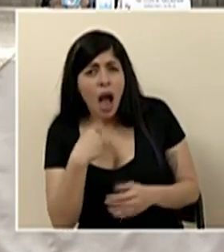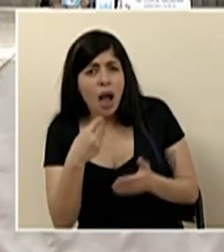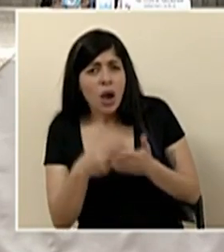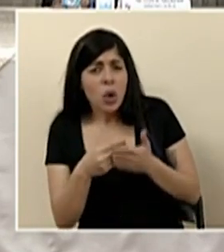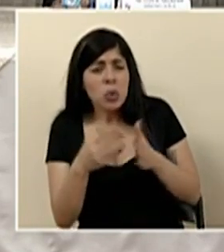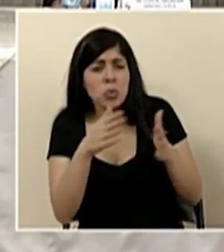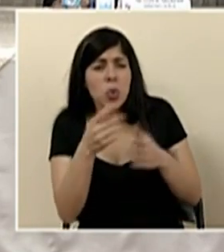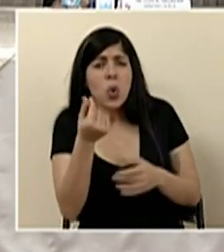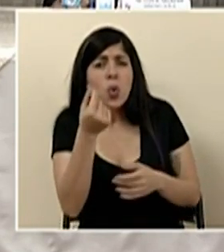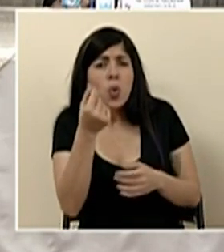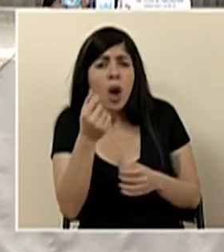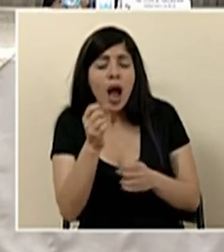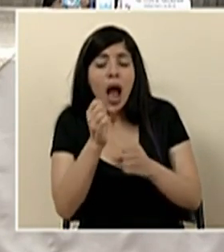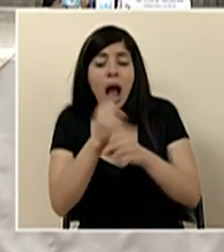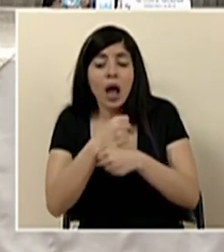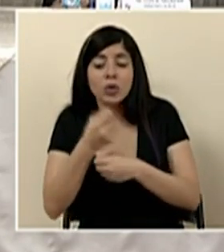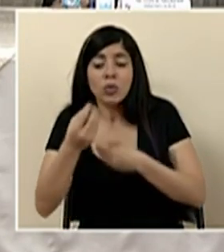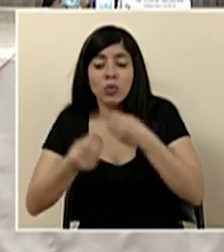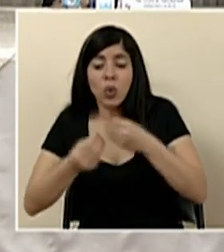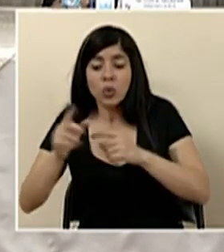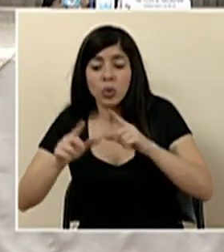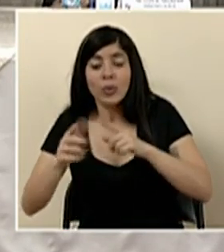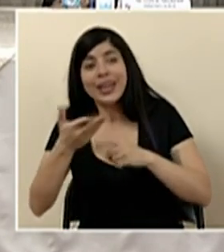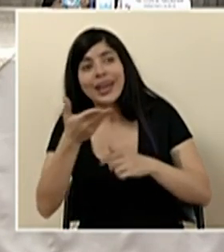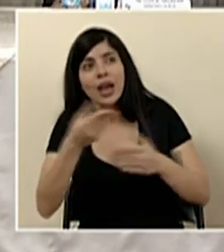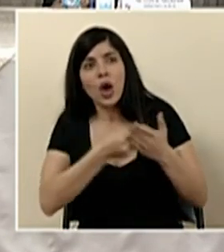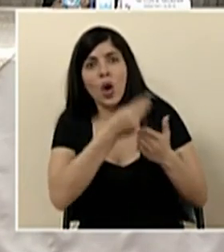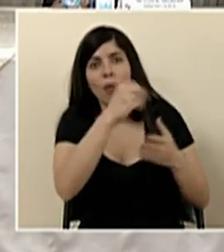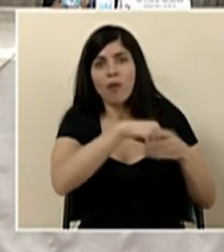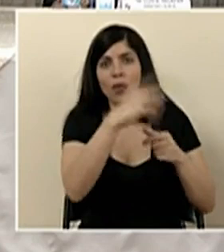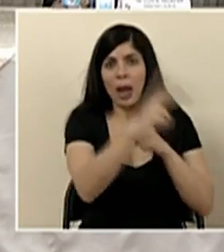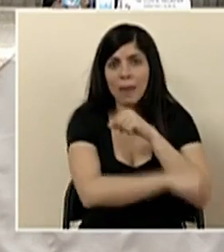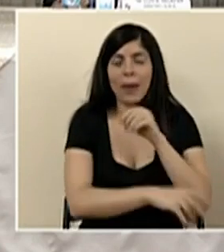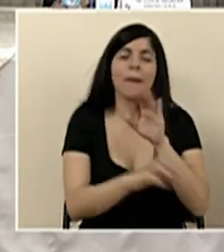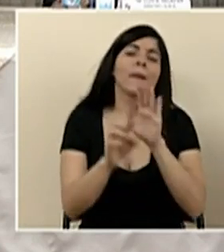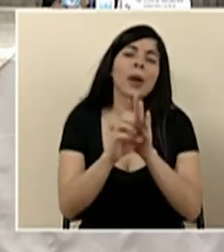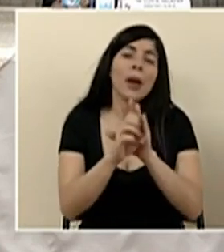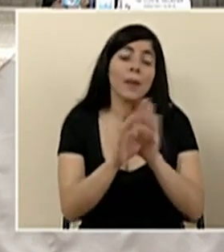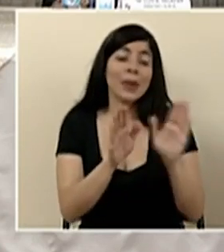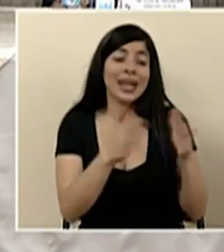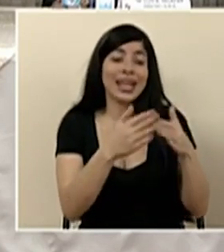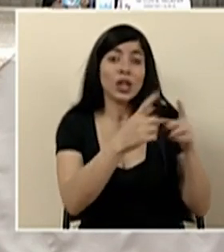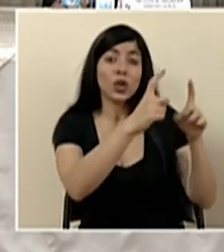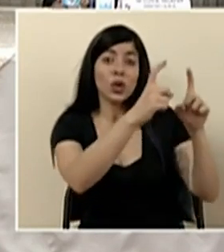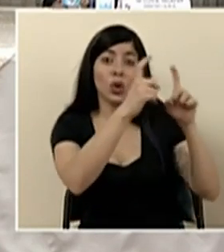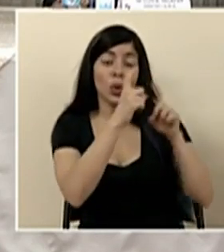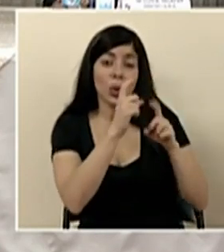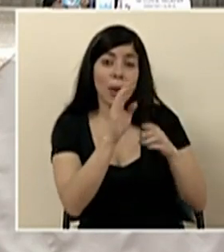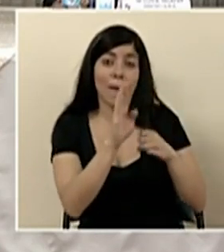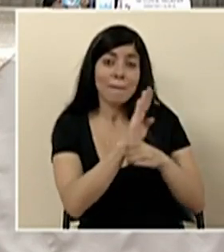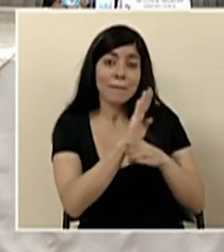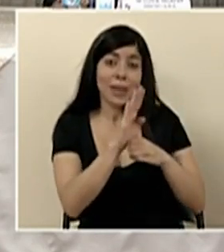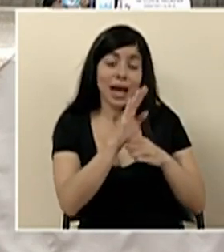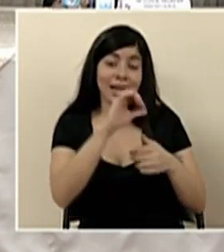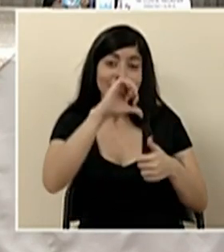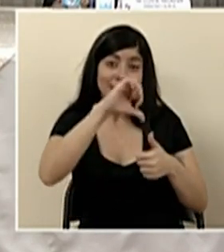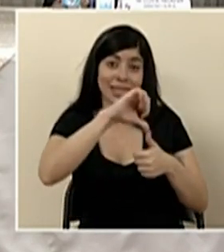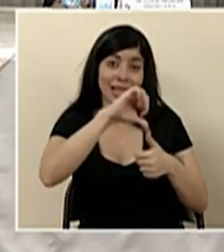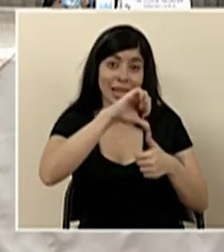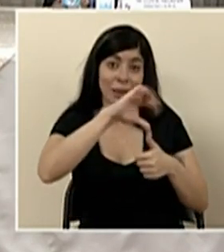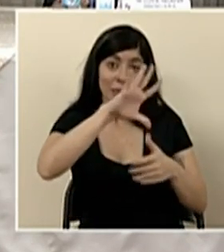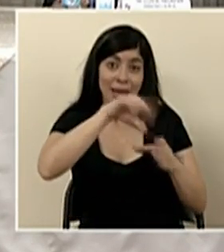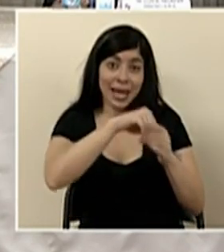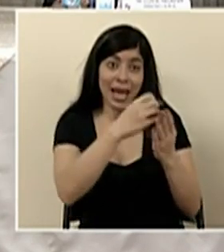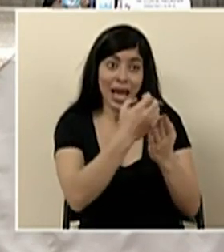fabricación de las pruebas versus el costo en el extranjero por ejemplo los kits donados por el Banco Centroamericano de Integración